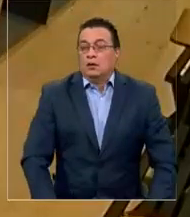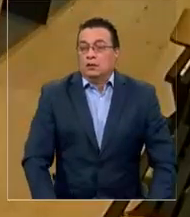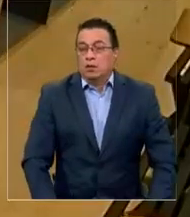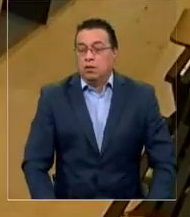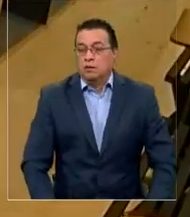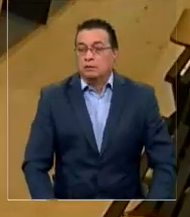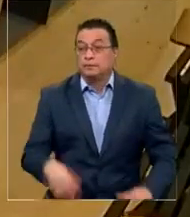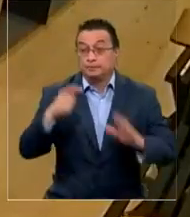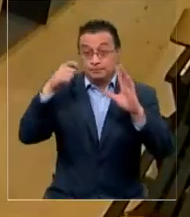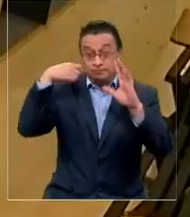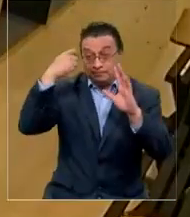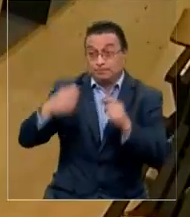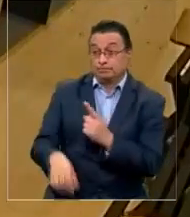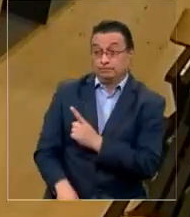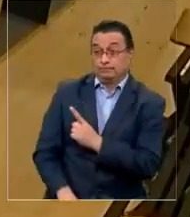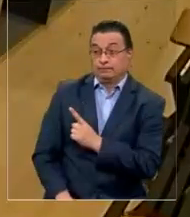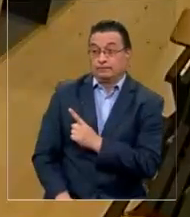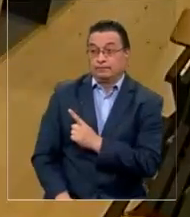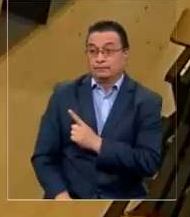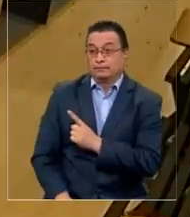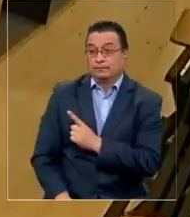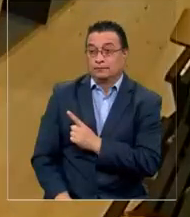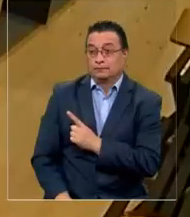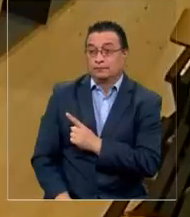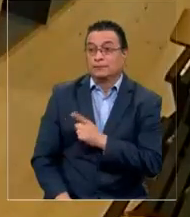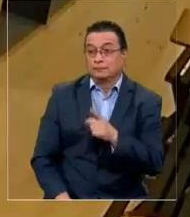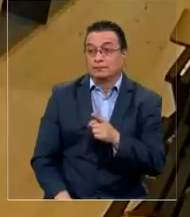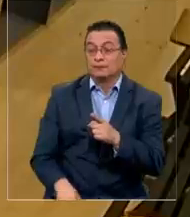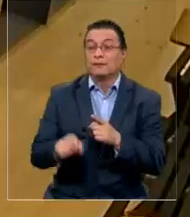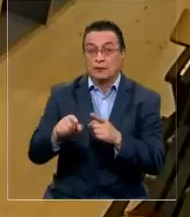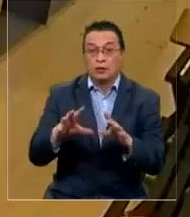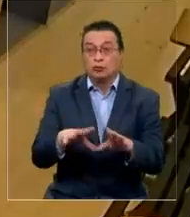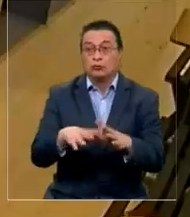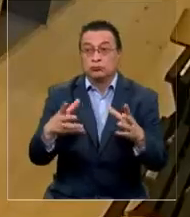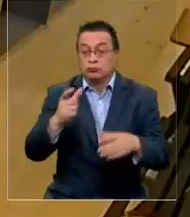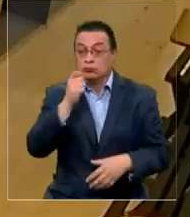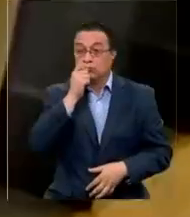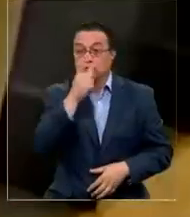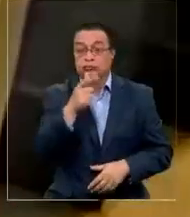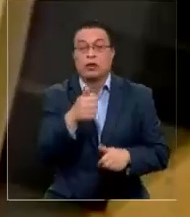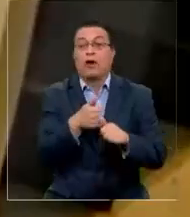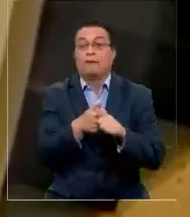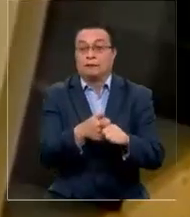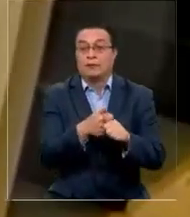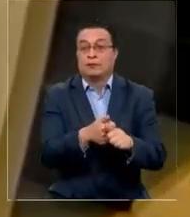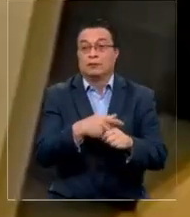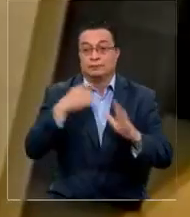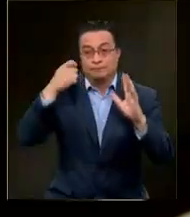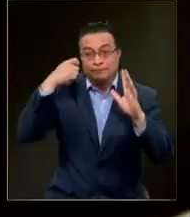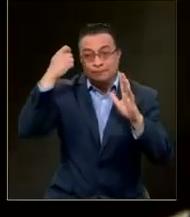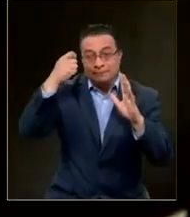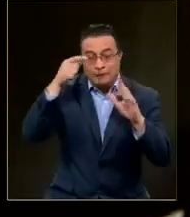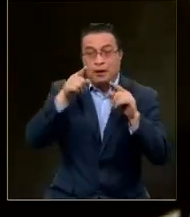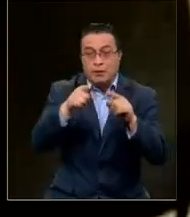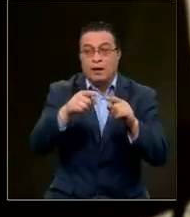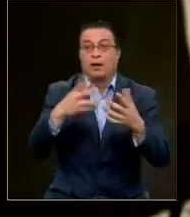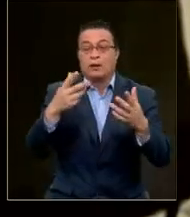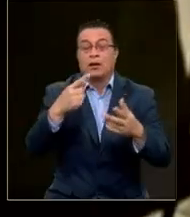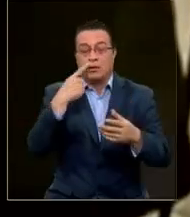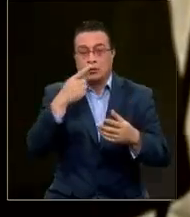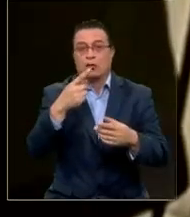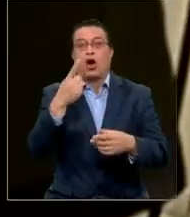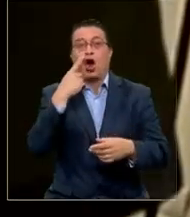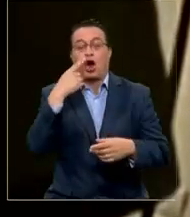Las imágenes que está observando en estos momentos dan cuenta de una inédita denuncia de acoso registrada por las cámaras de seguridad en un